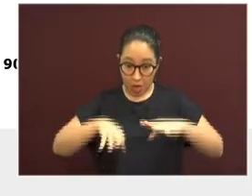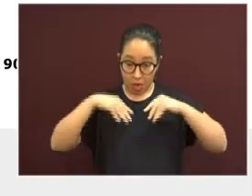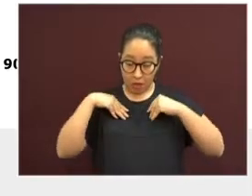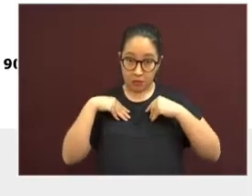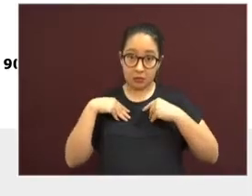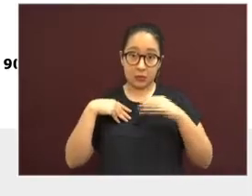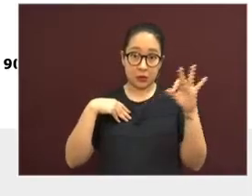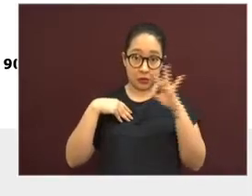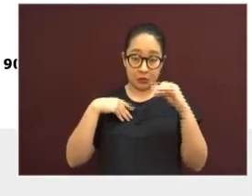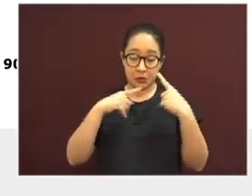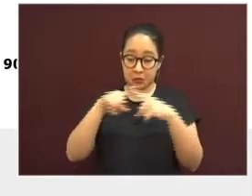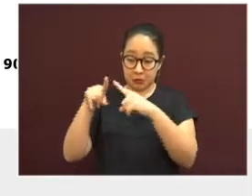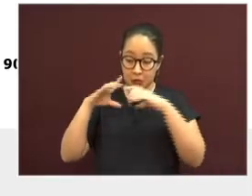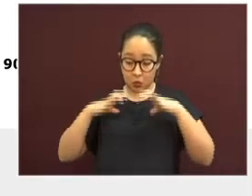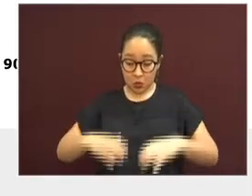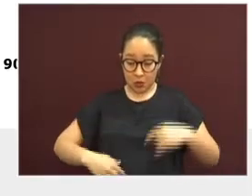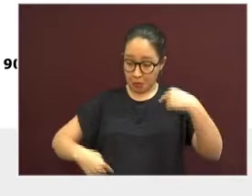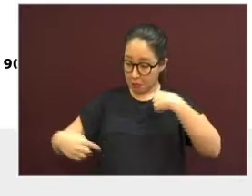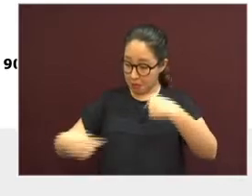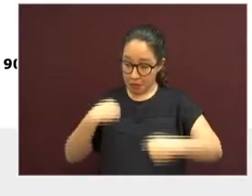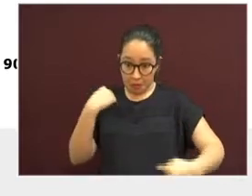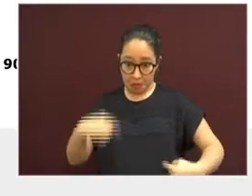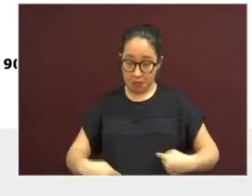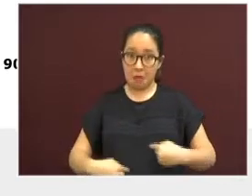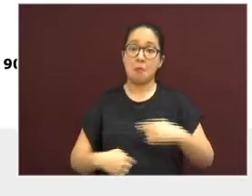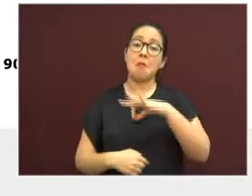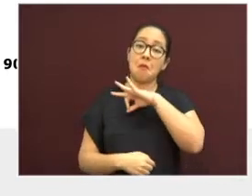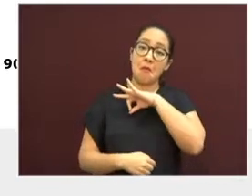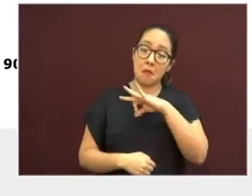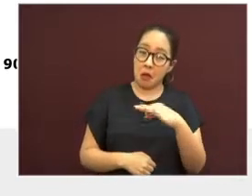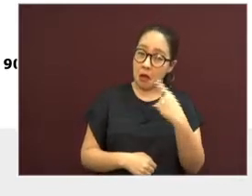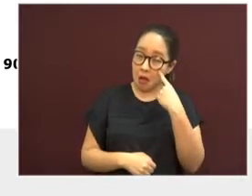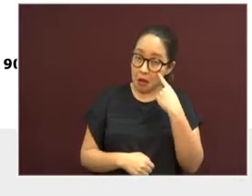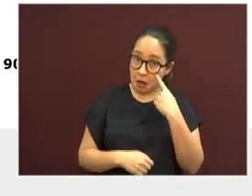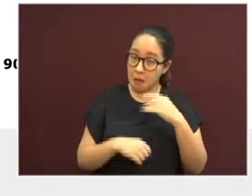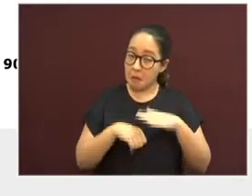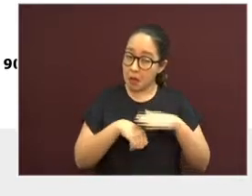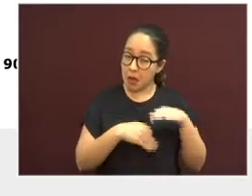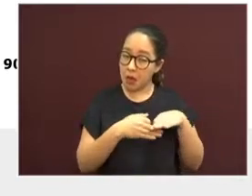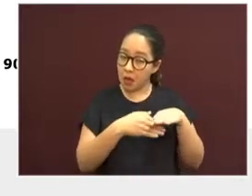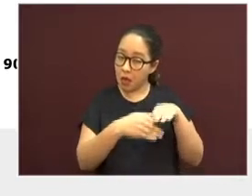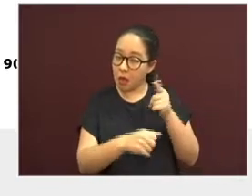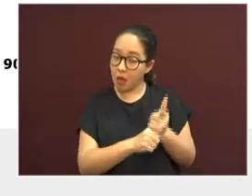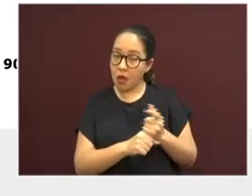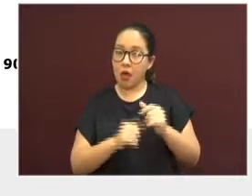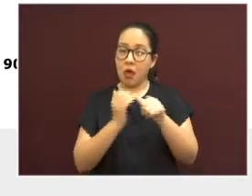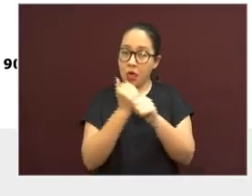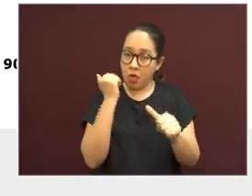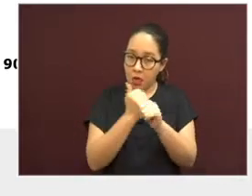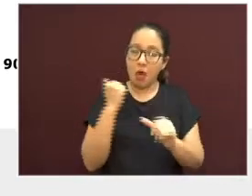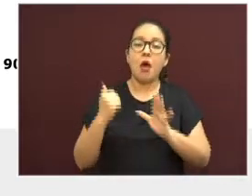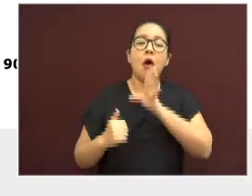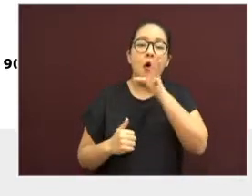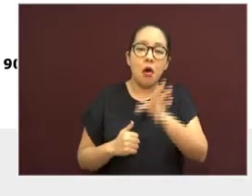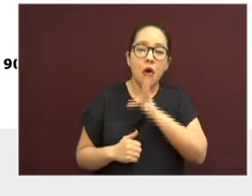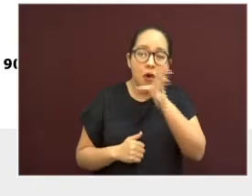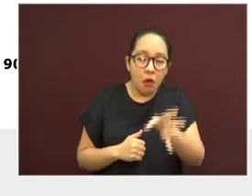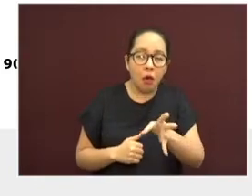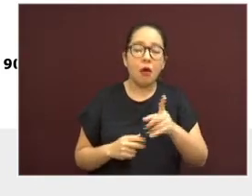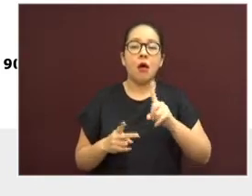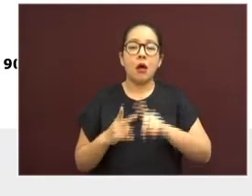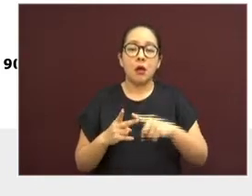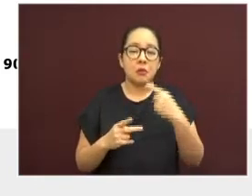sistemas del cuerpo, cada vez es más frecuente la presencia de diarrea, vómito o bien pérdida del